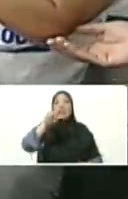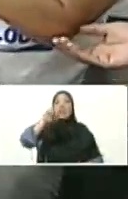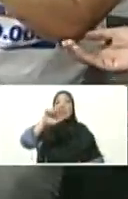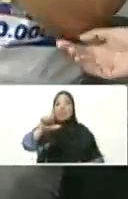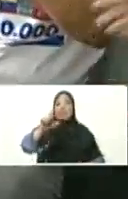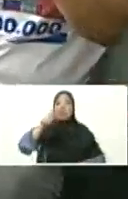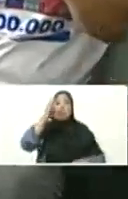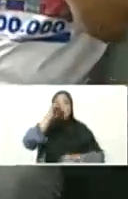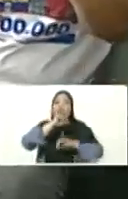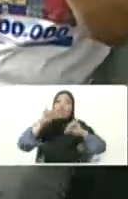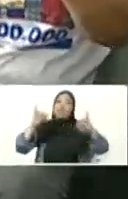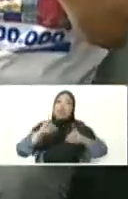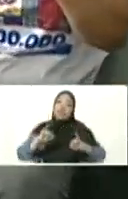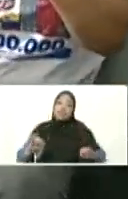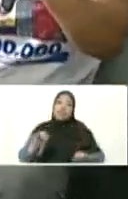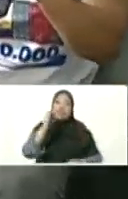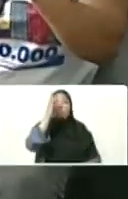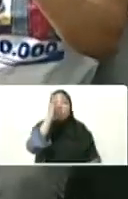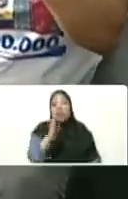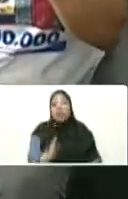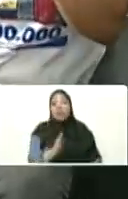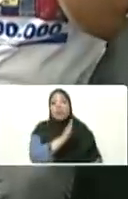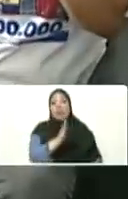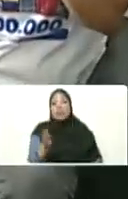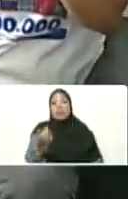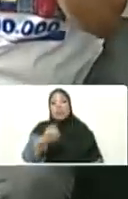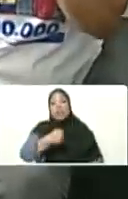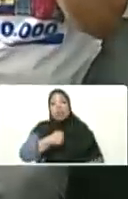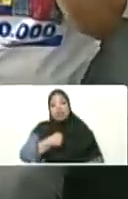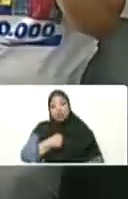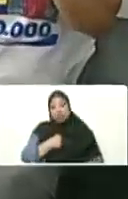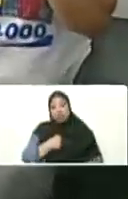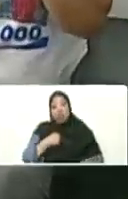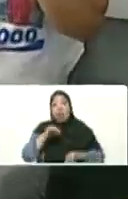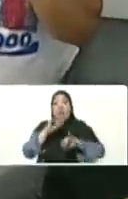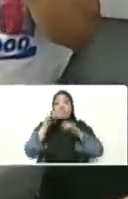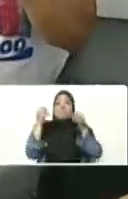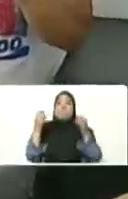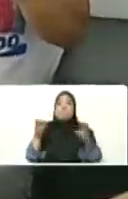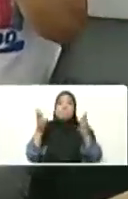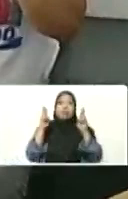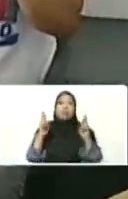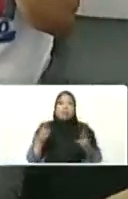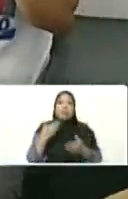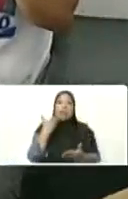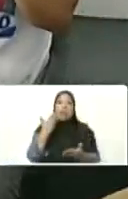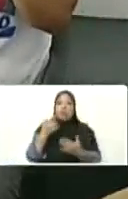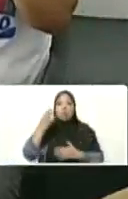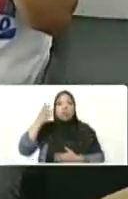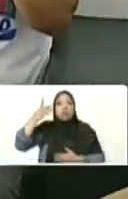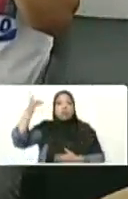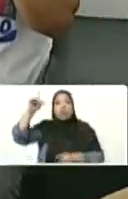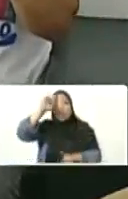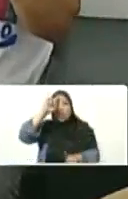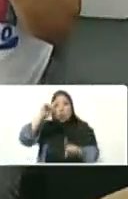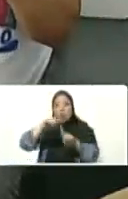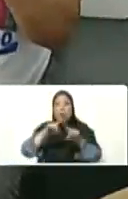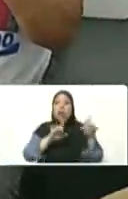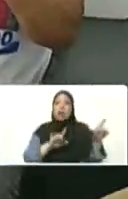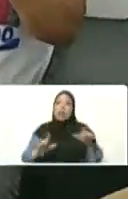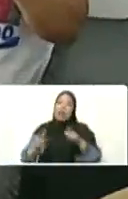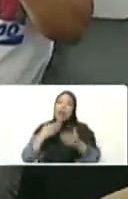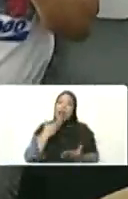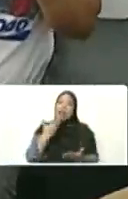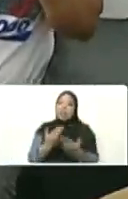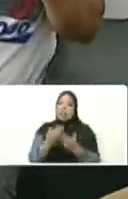bendecida. Feliz y bendecida porque al fin se cumplió mi sueño. Gracias a Dios, gracias a